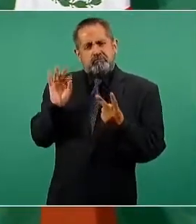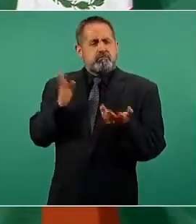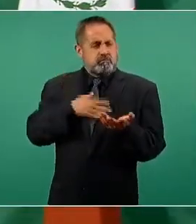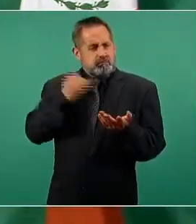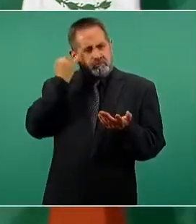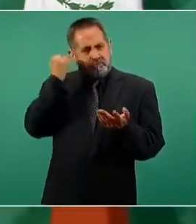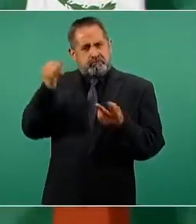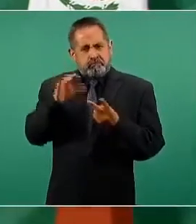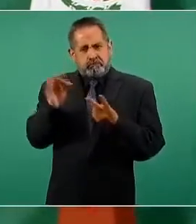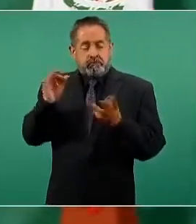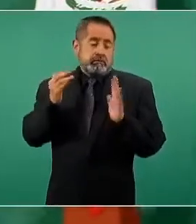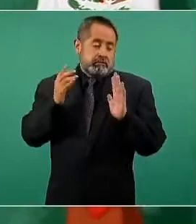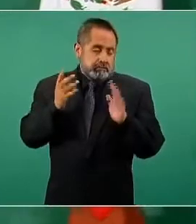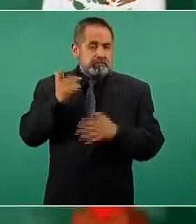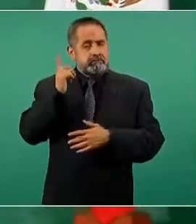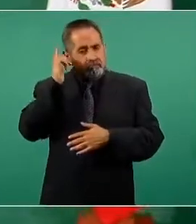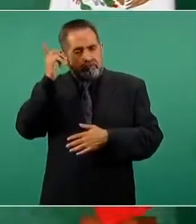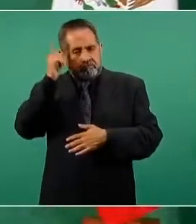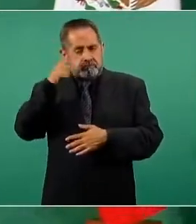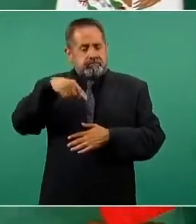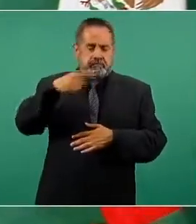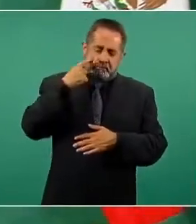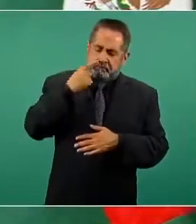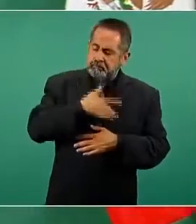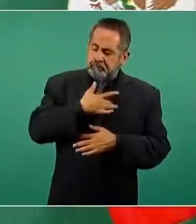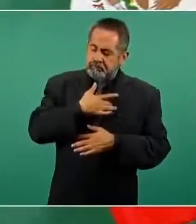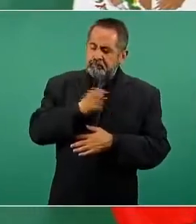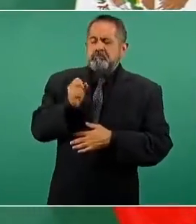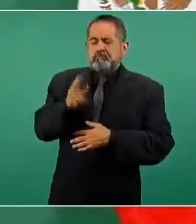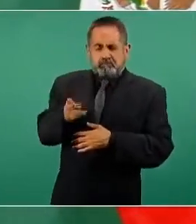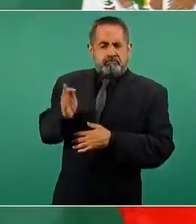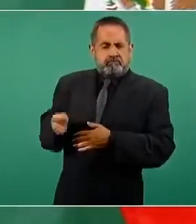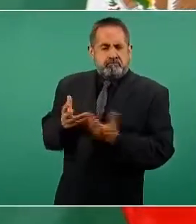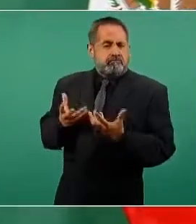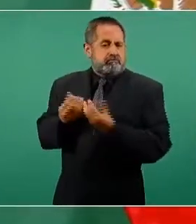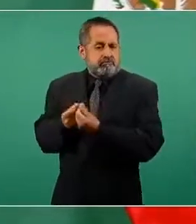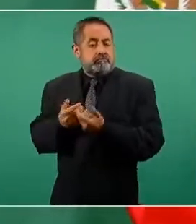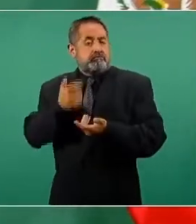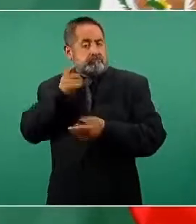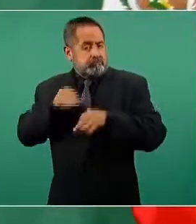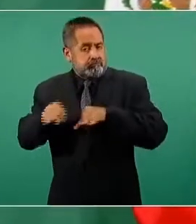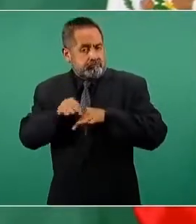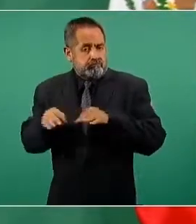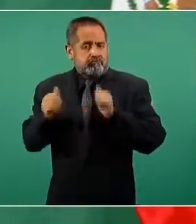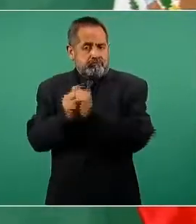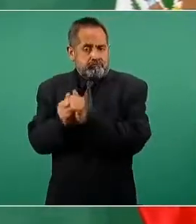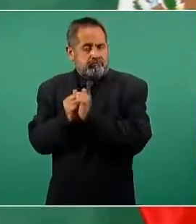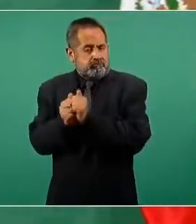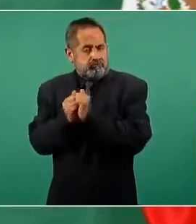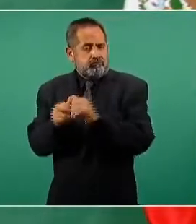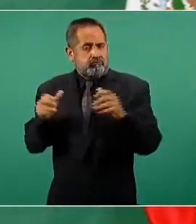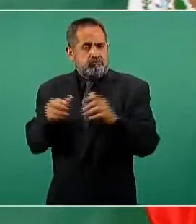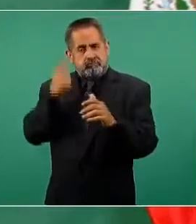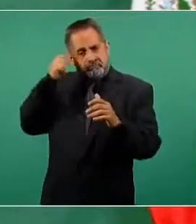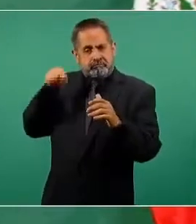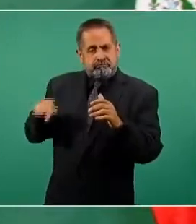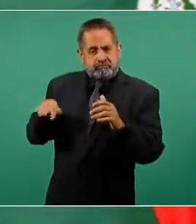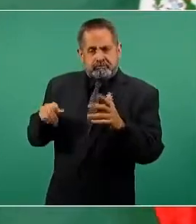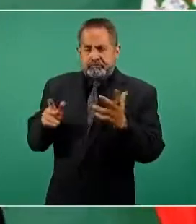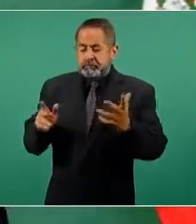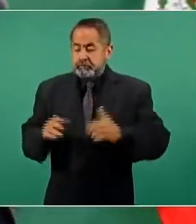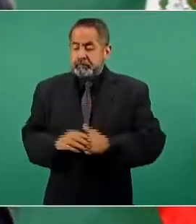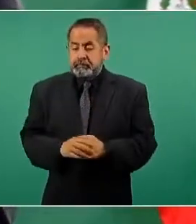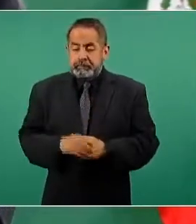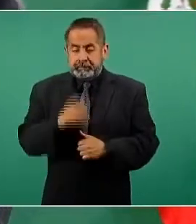y ojalá y logremos trabajar de manera conjunta. ¿Por qué?